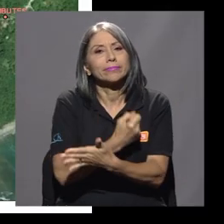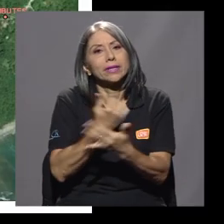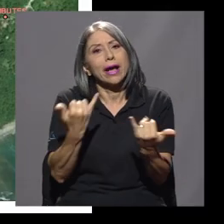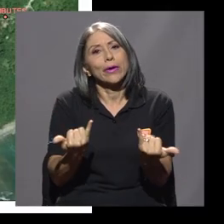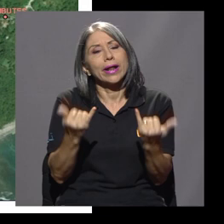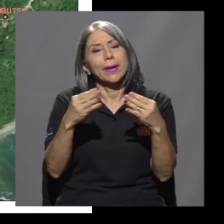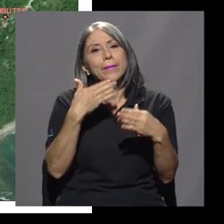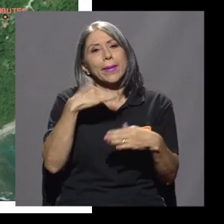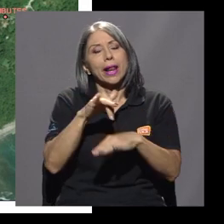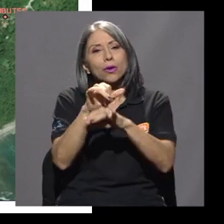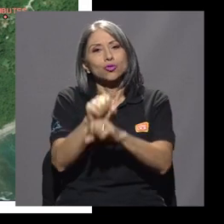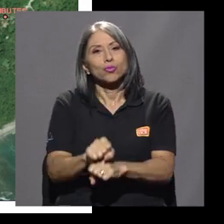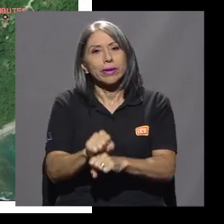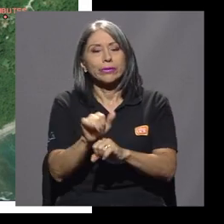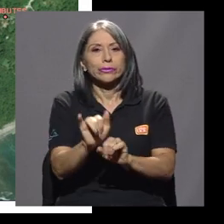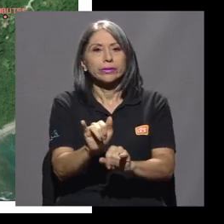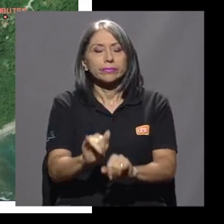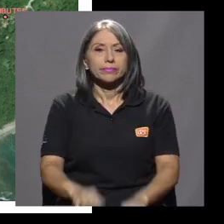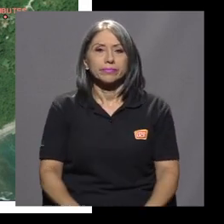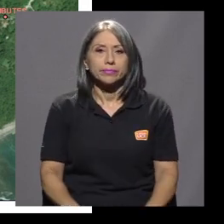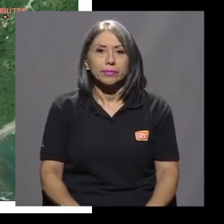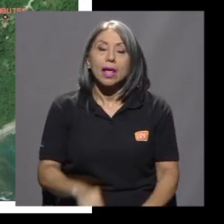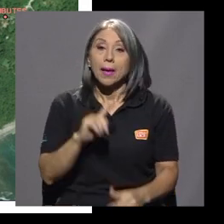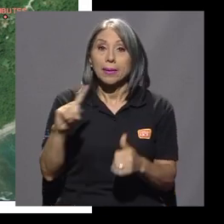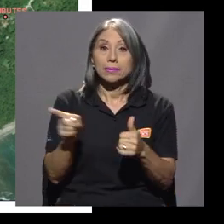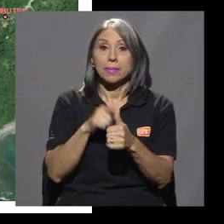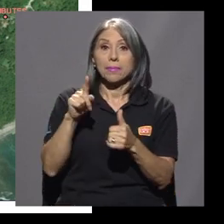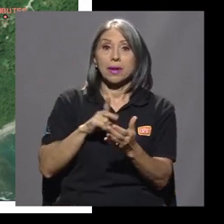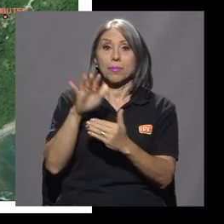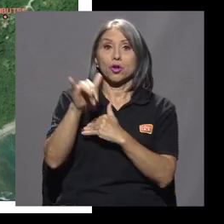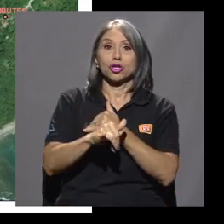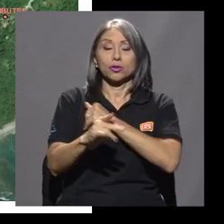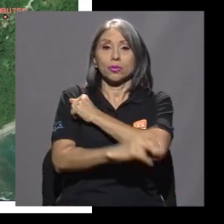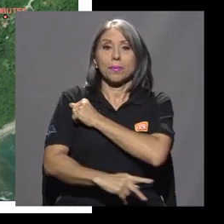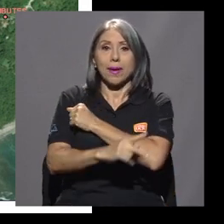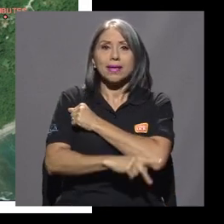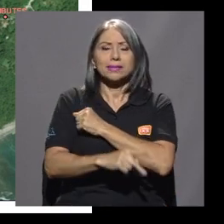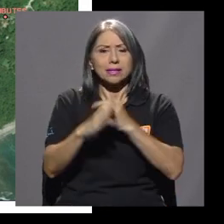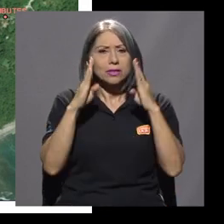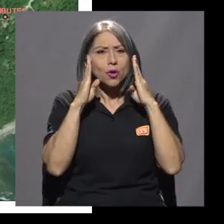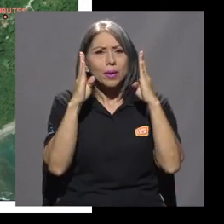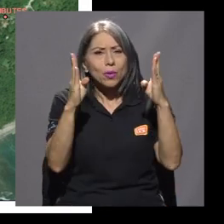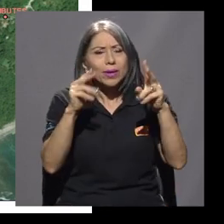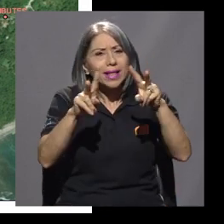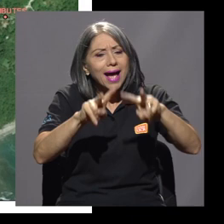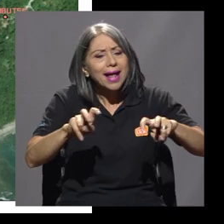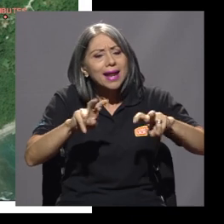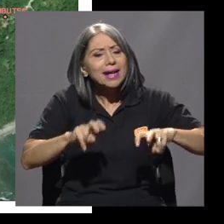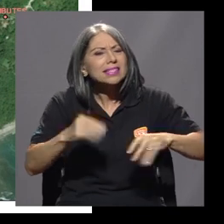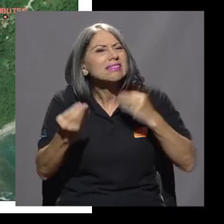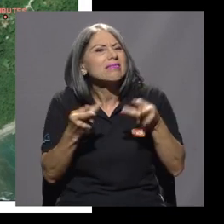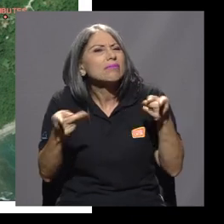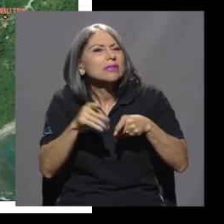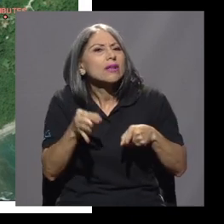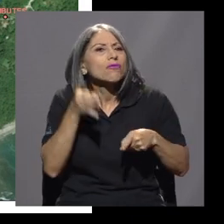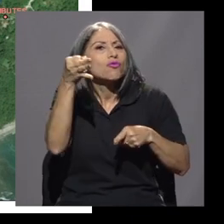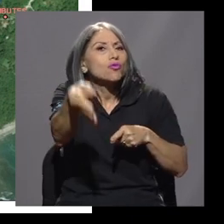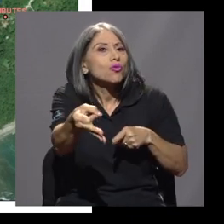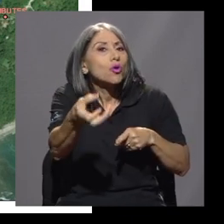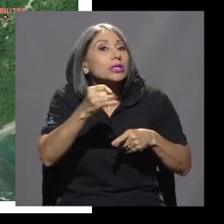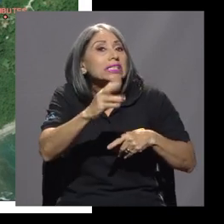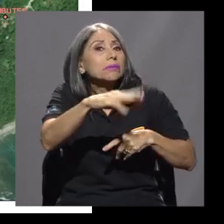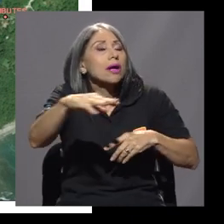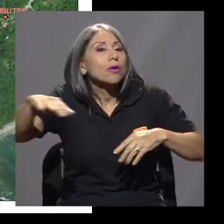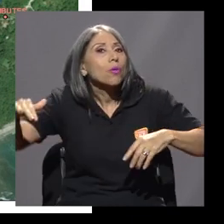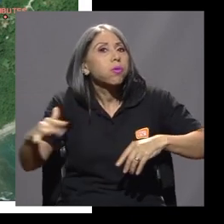lamentablemente mal acostumbrados en este país. Este es el primer proyecto a nivel país que toma en cuenta el análisis de escenarios futuros ante el